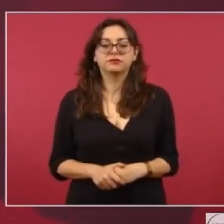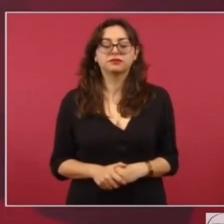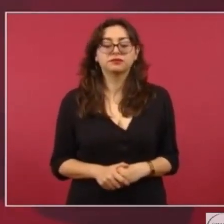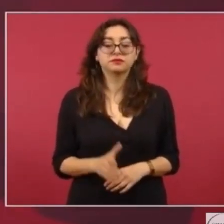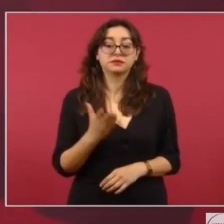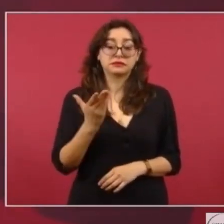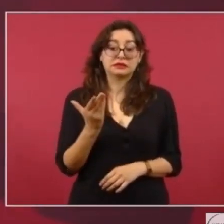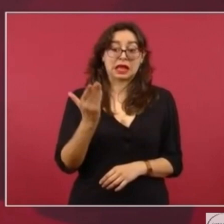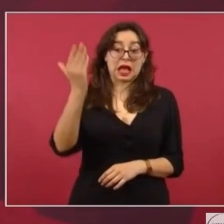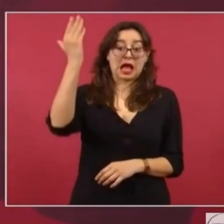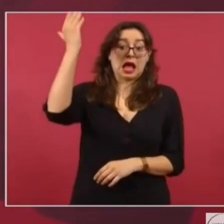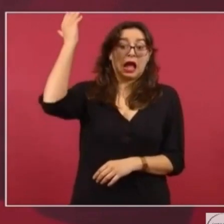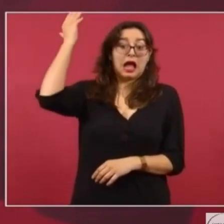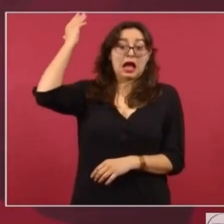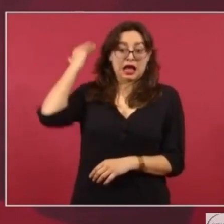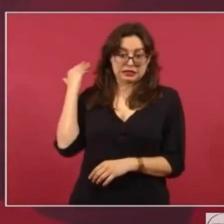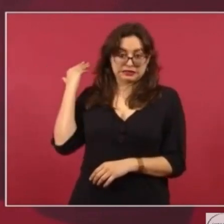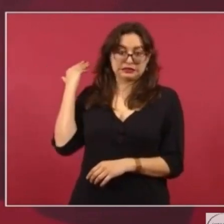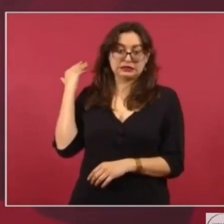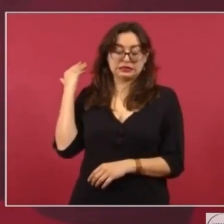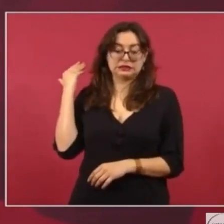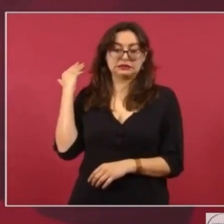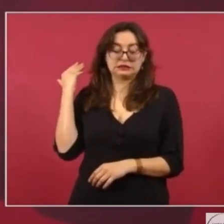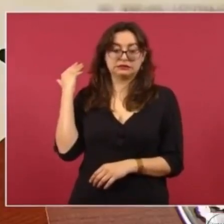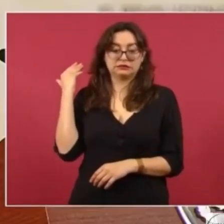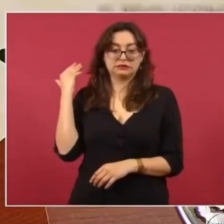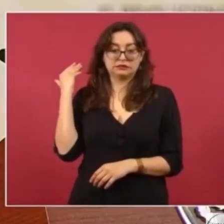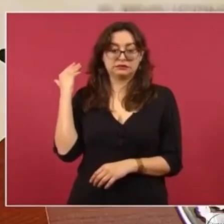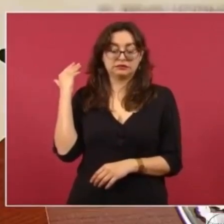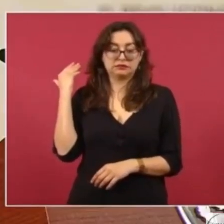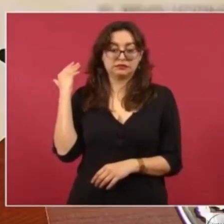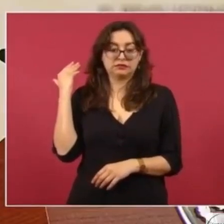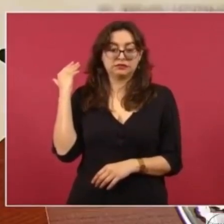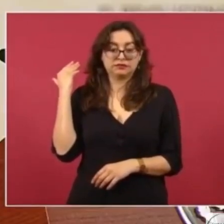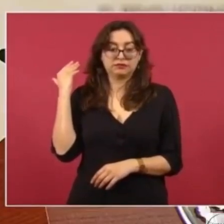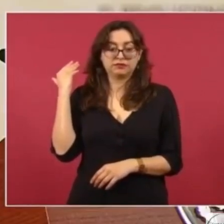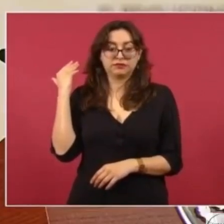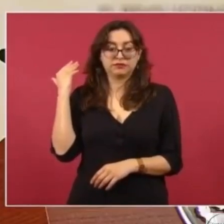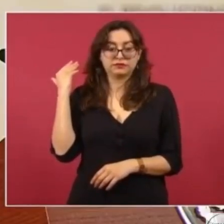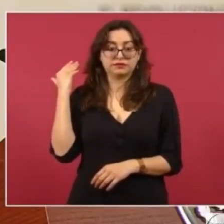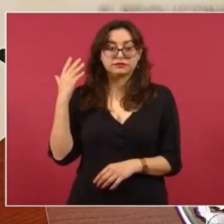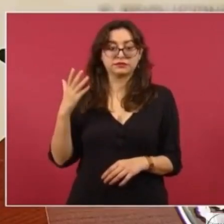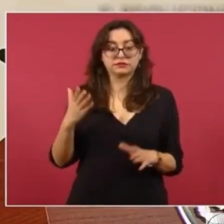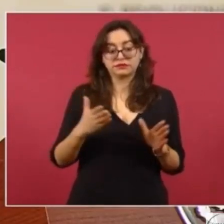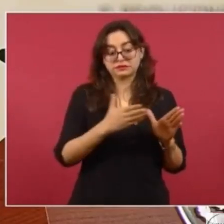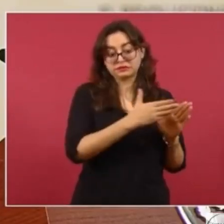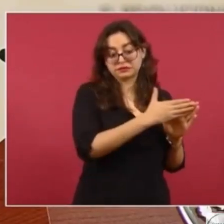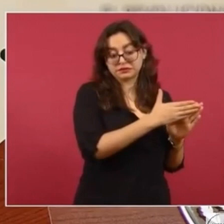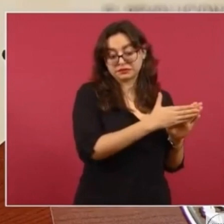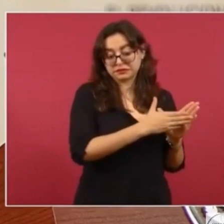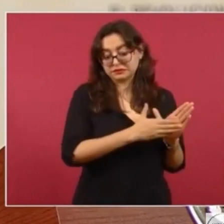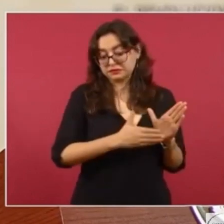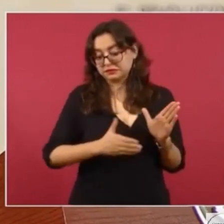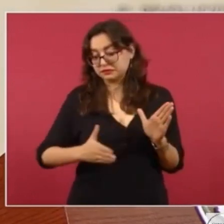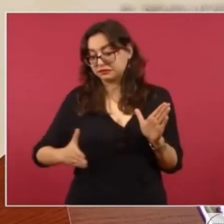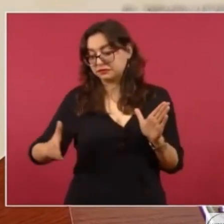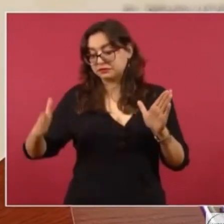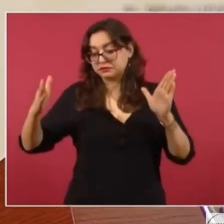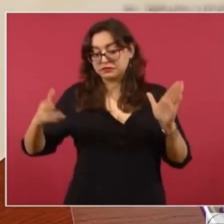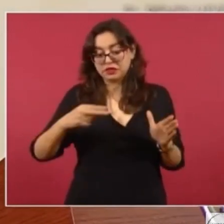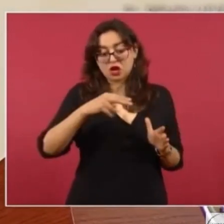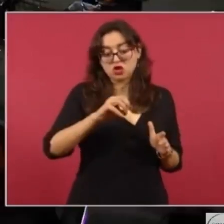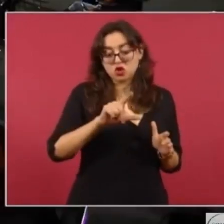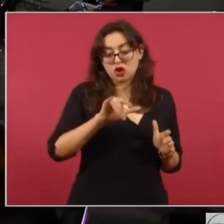durante el periodo